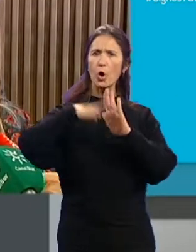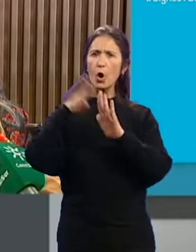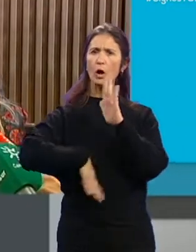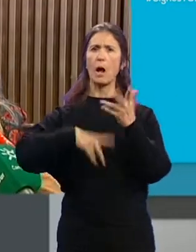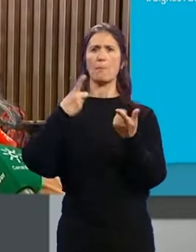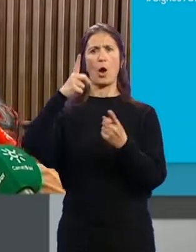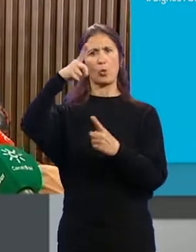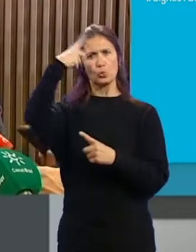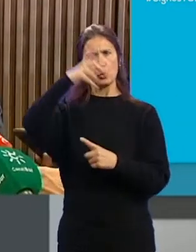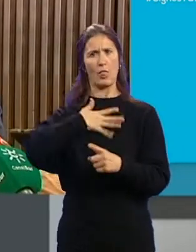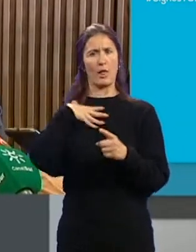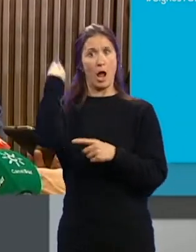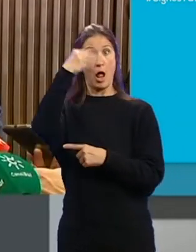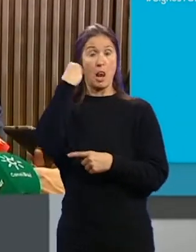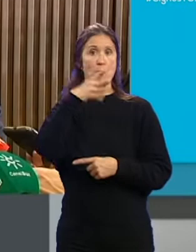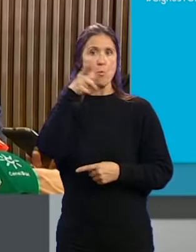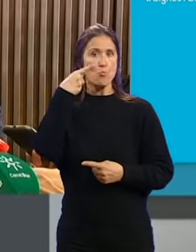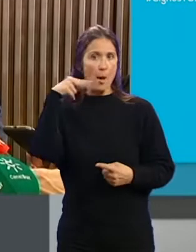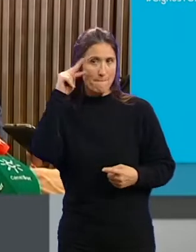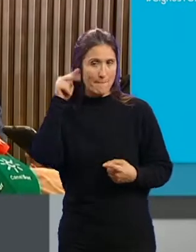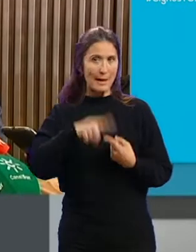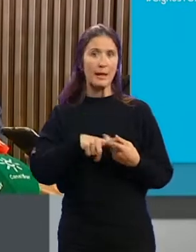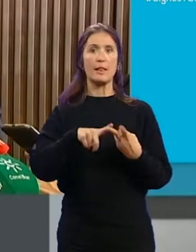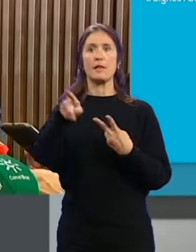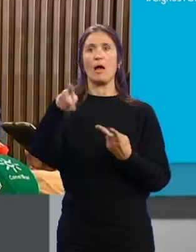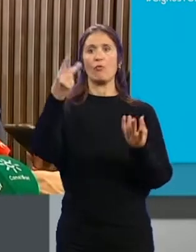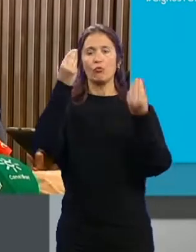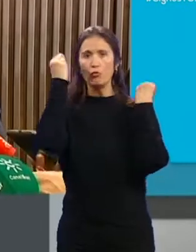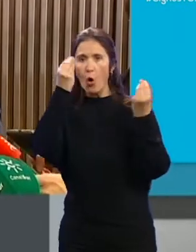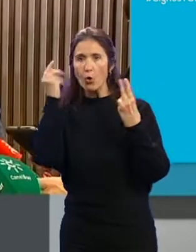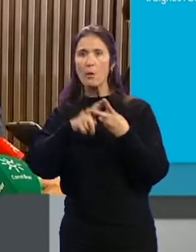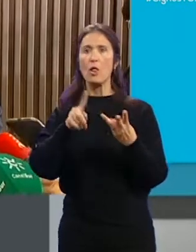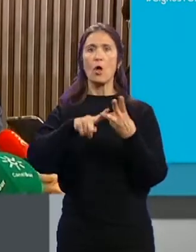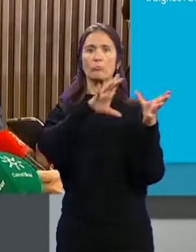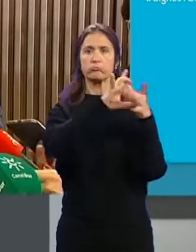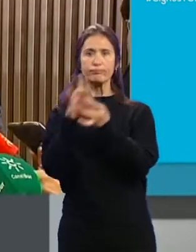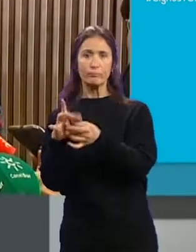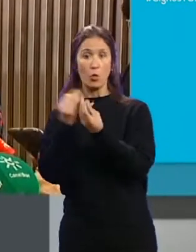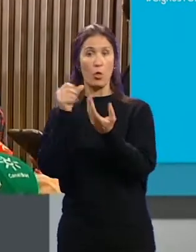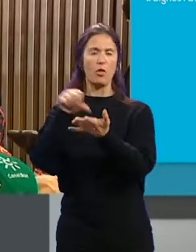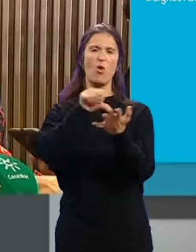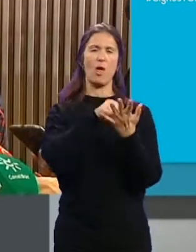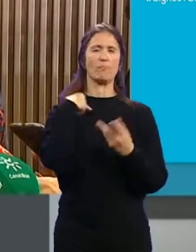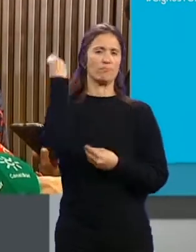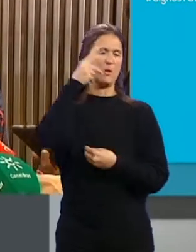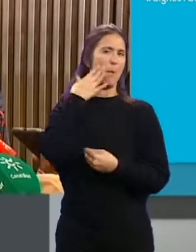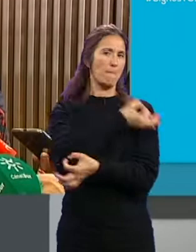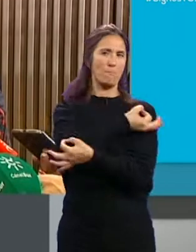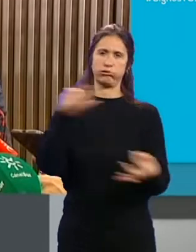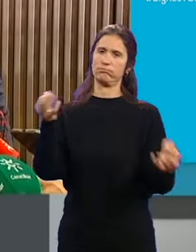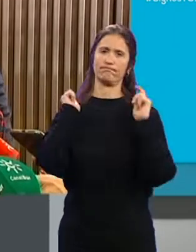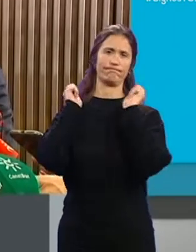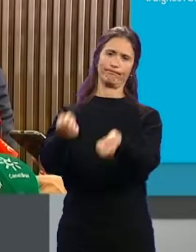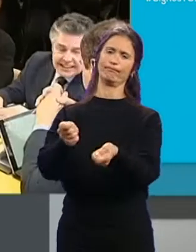la Alhambra... ...y por tanto, por su experiencia... ...por su formación, por su vinculación con la ciudad... ...hemos pensado que era la persona idónea para